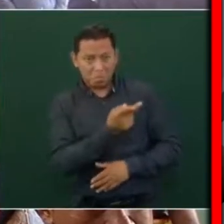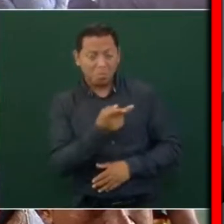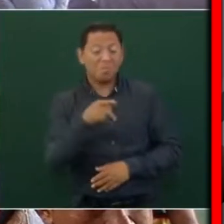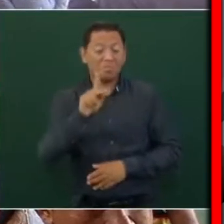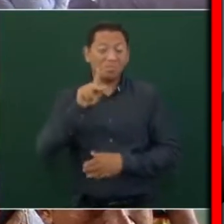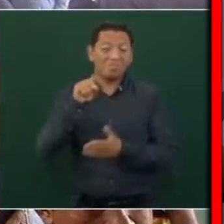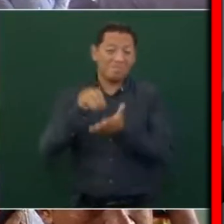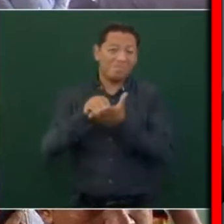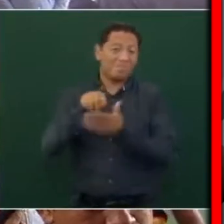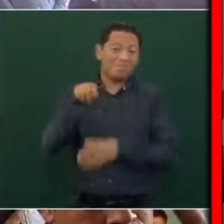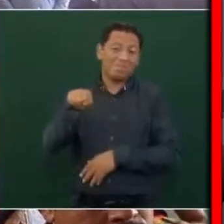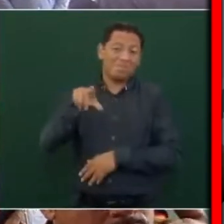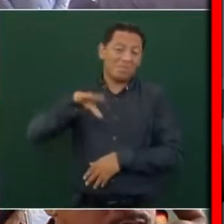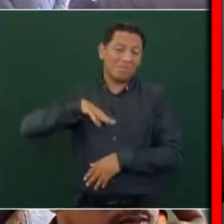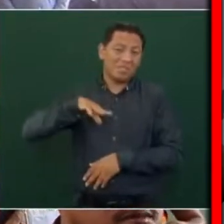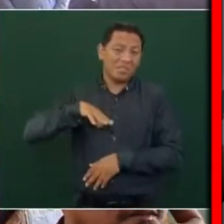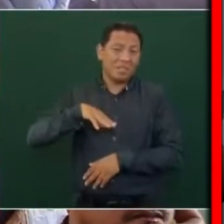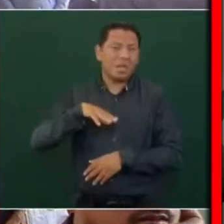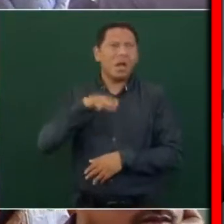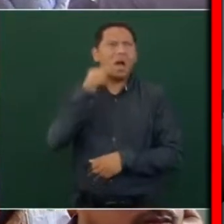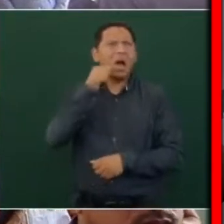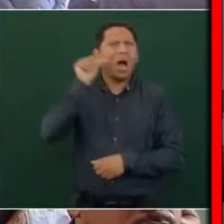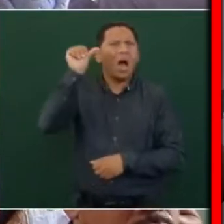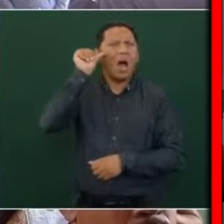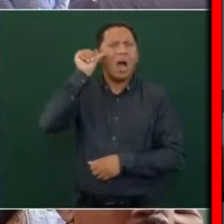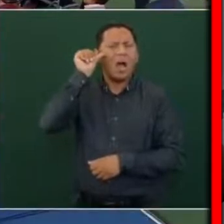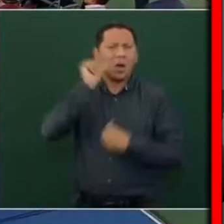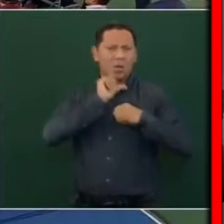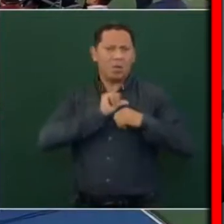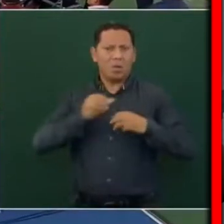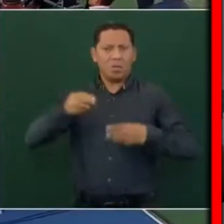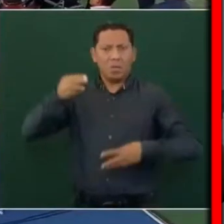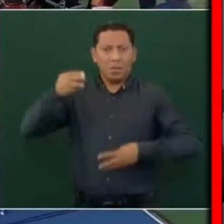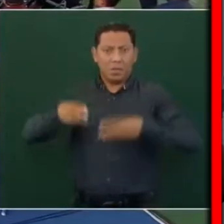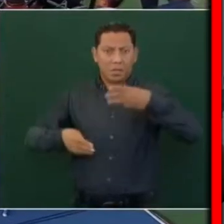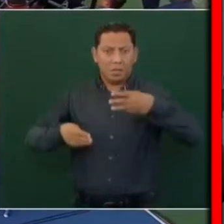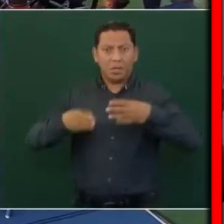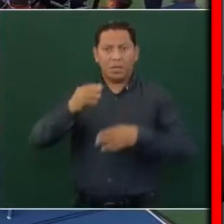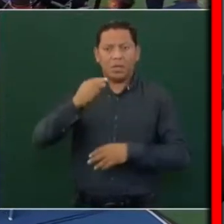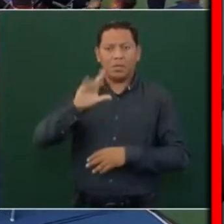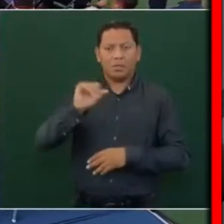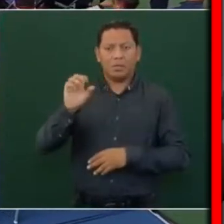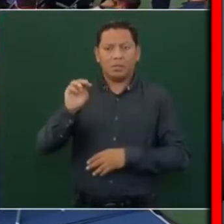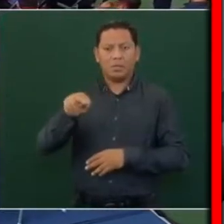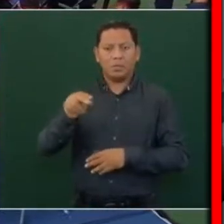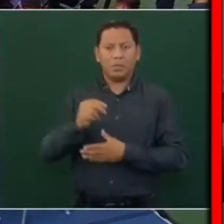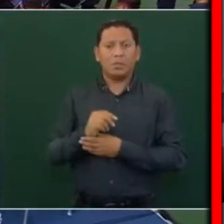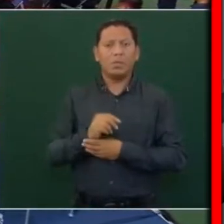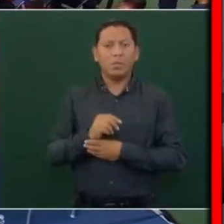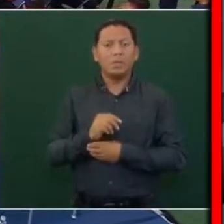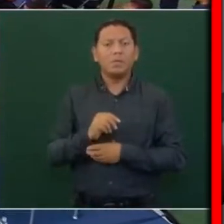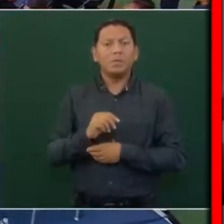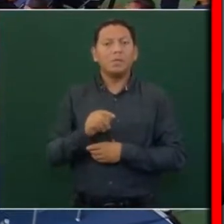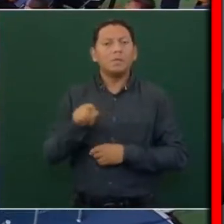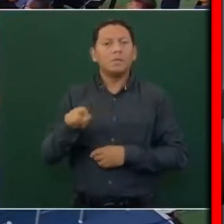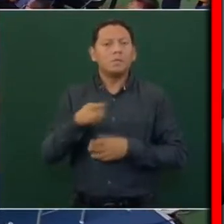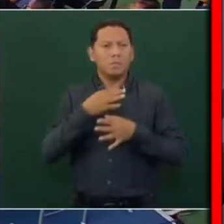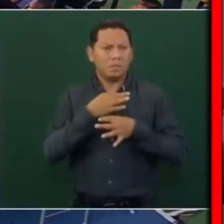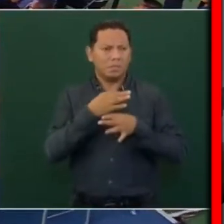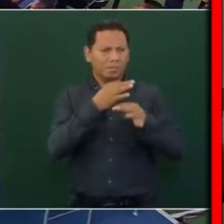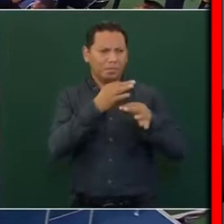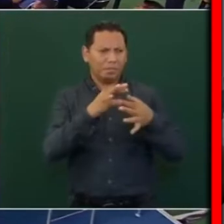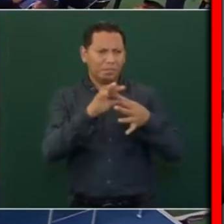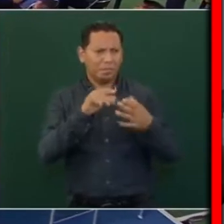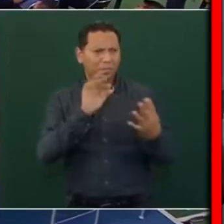constante. Incluso ayer la ministra Yasmín Esquivel les dijo en su cara a los otros nueve ministros